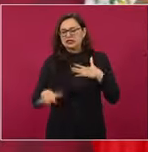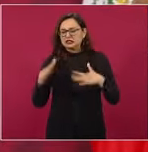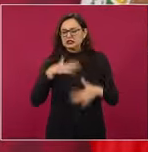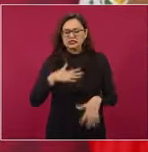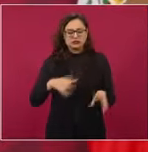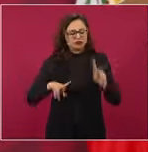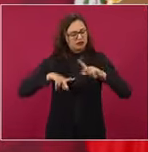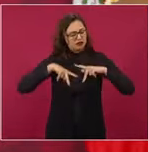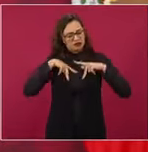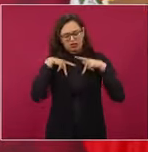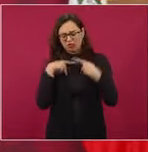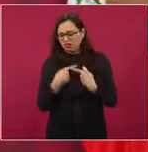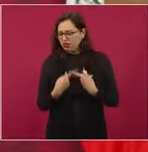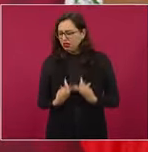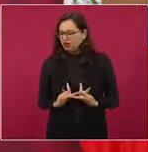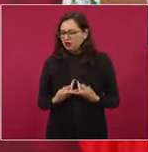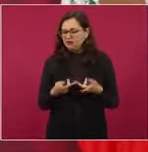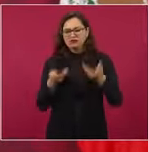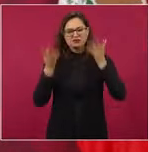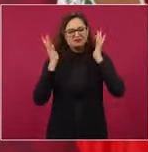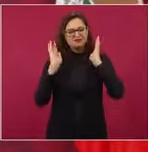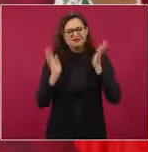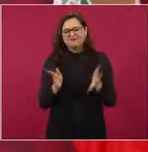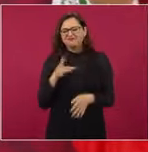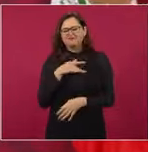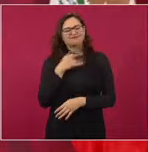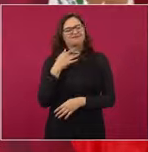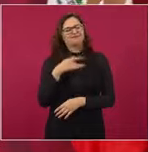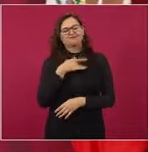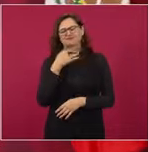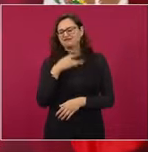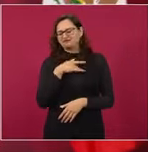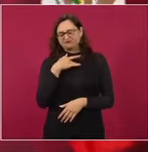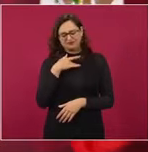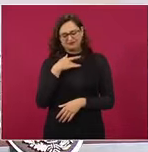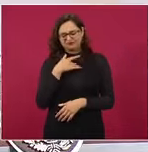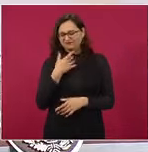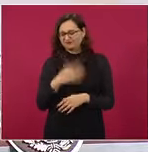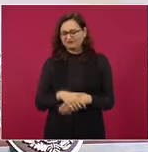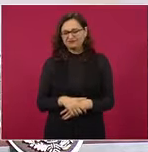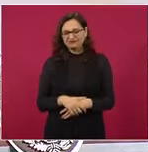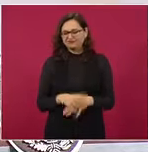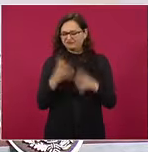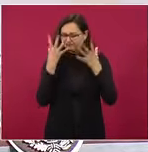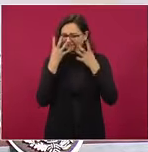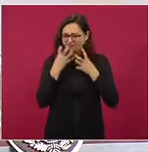falte fortaleza moral o estemos tristes,